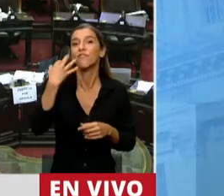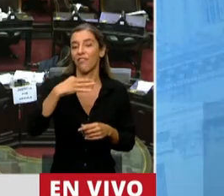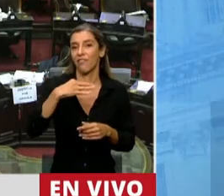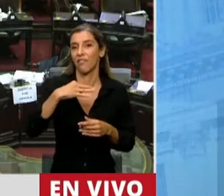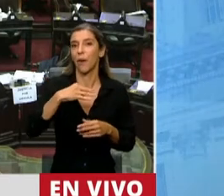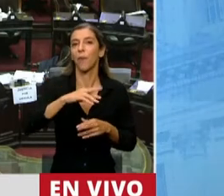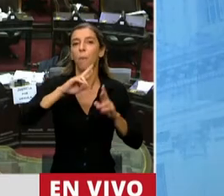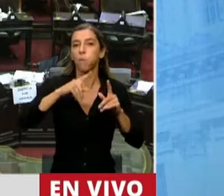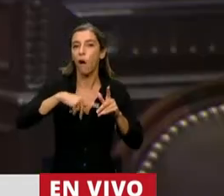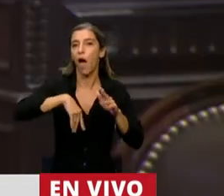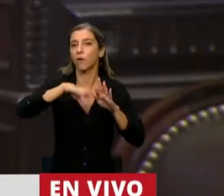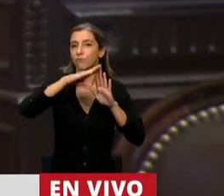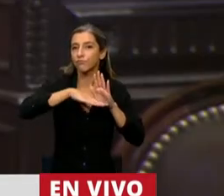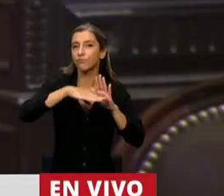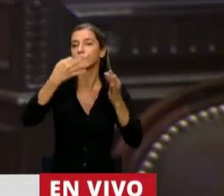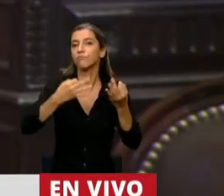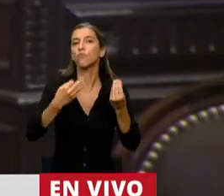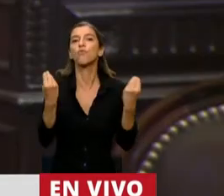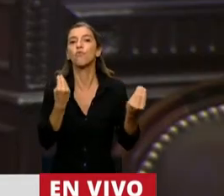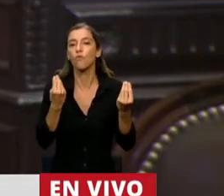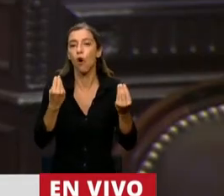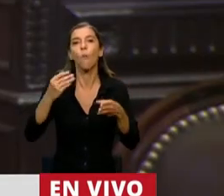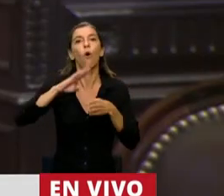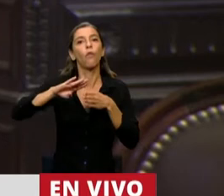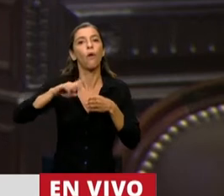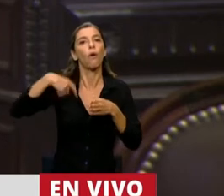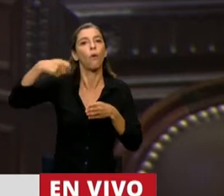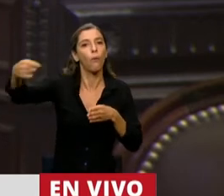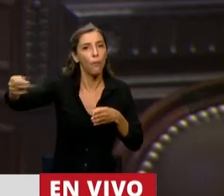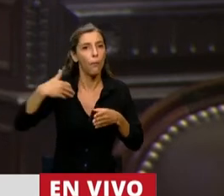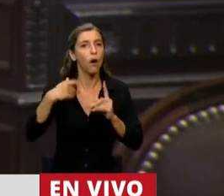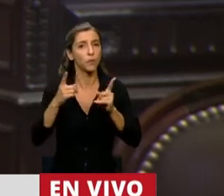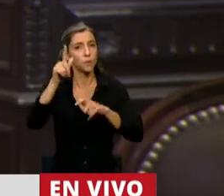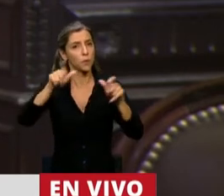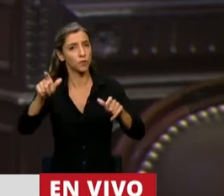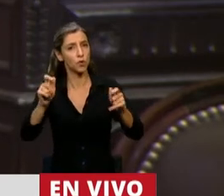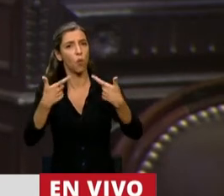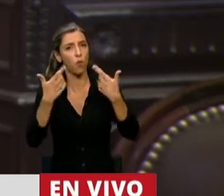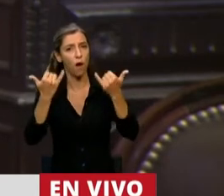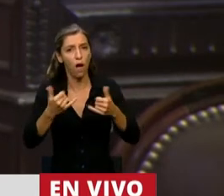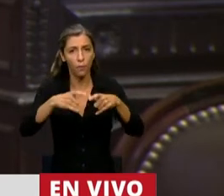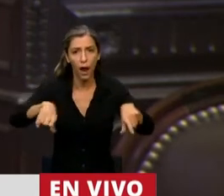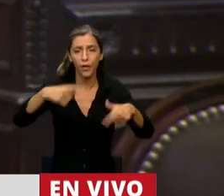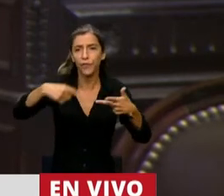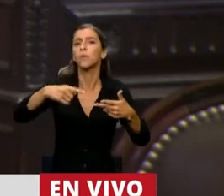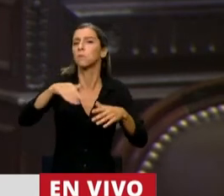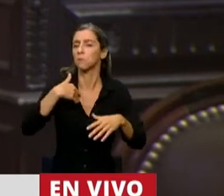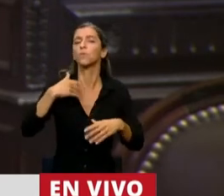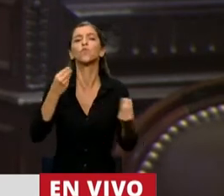los organismos multilaterales, con nuestros deudores individuales, como lo fue allá por el mes de agosto,